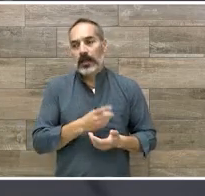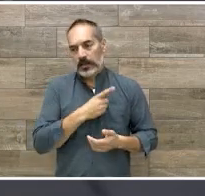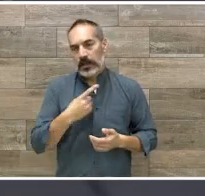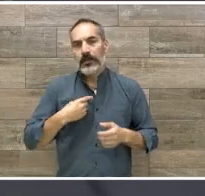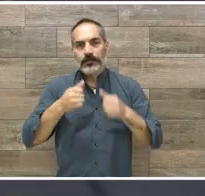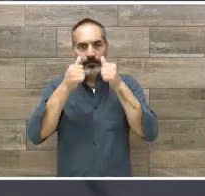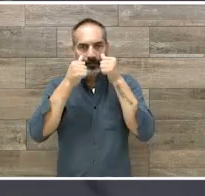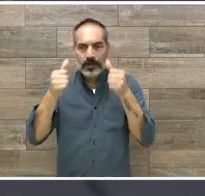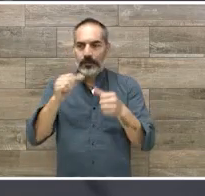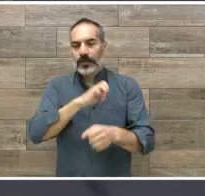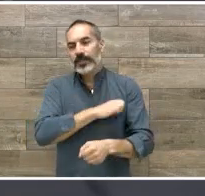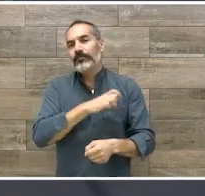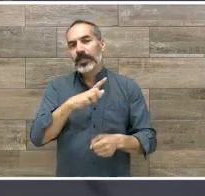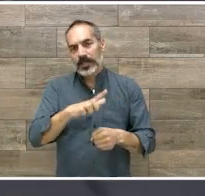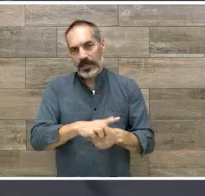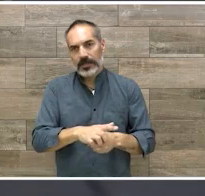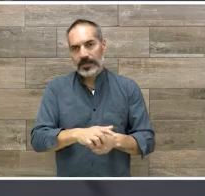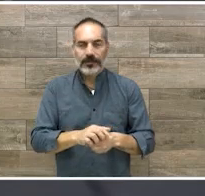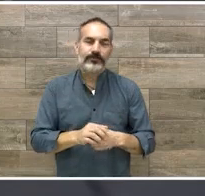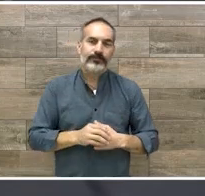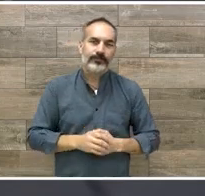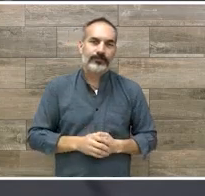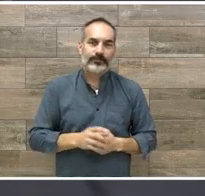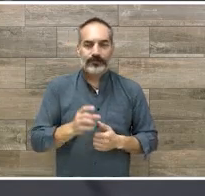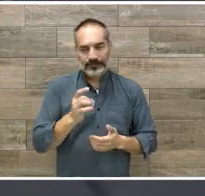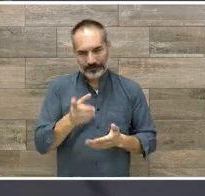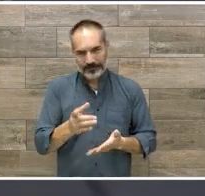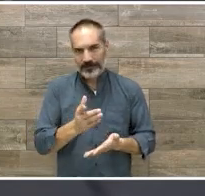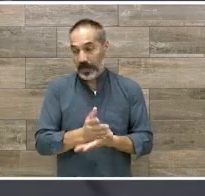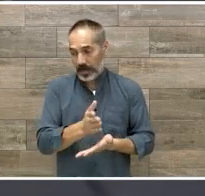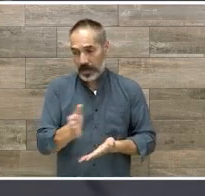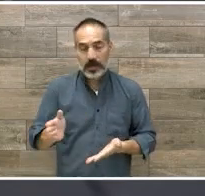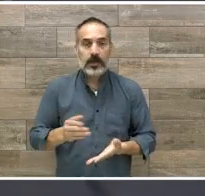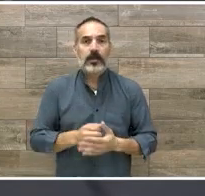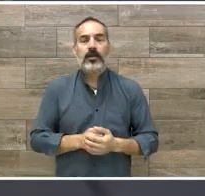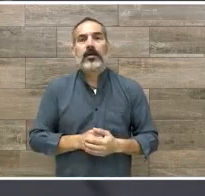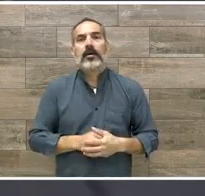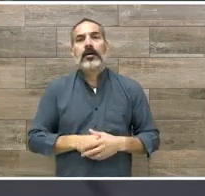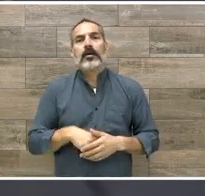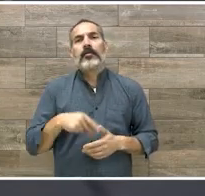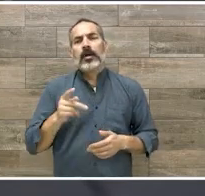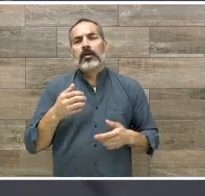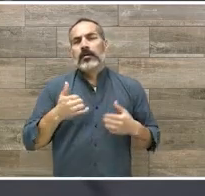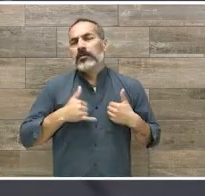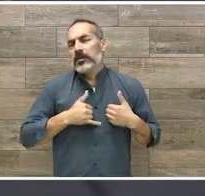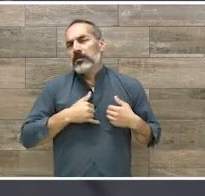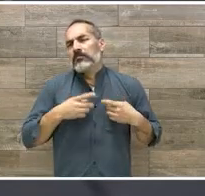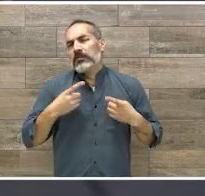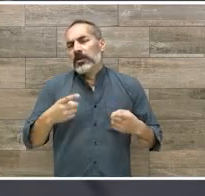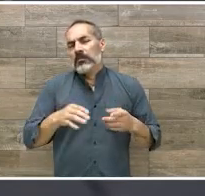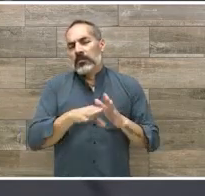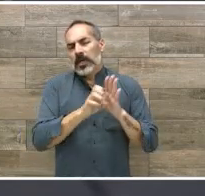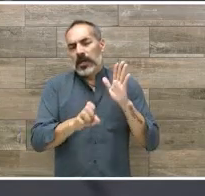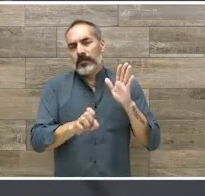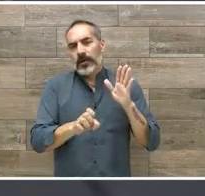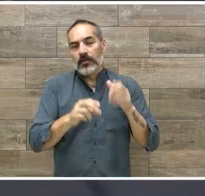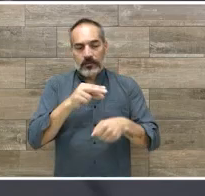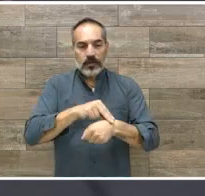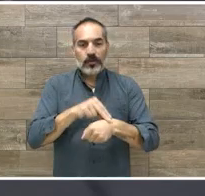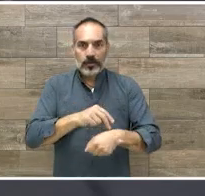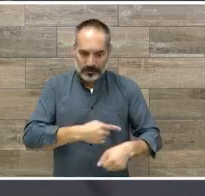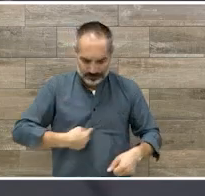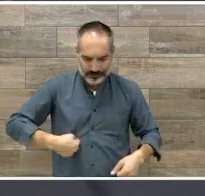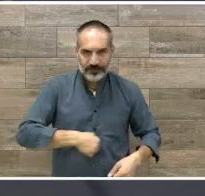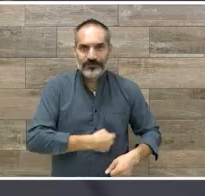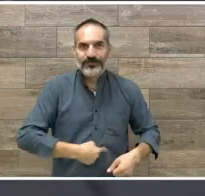específico, ¿no? Y si estoy puntualizando o estoy dando como ejemplo a un gastroenterólogo es porque probablemente